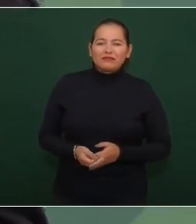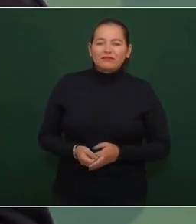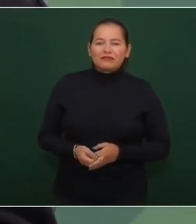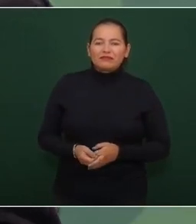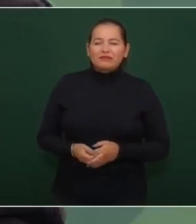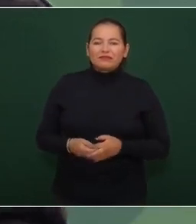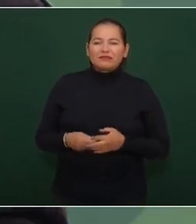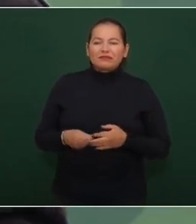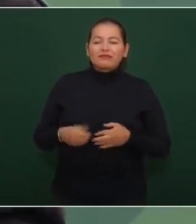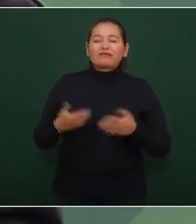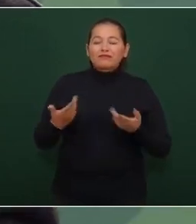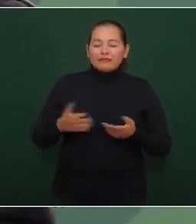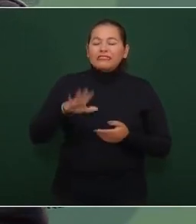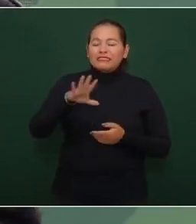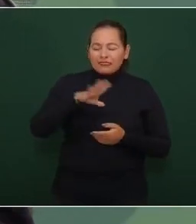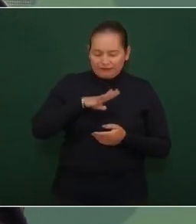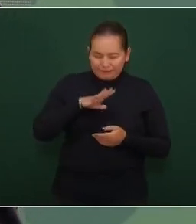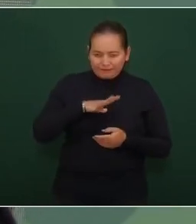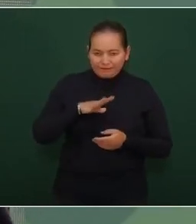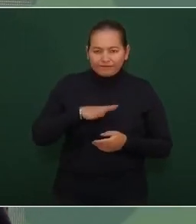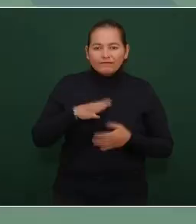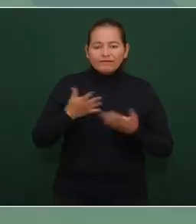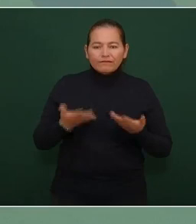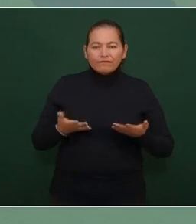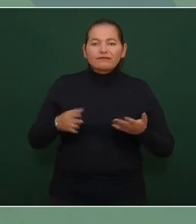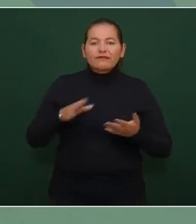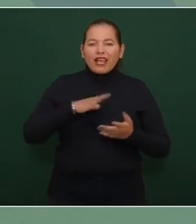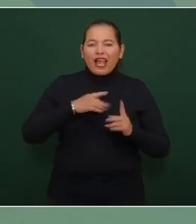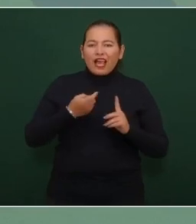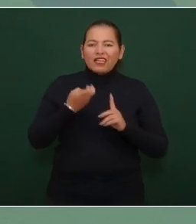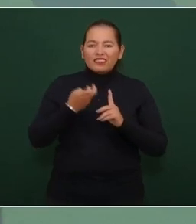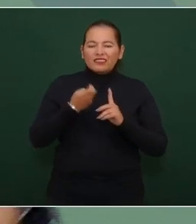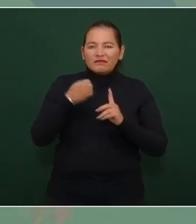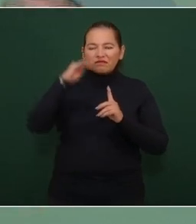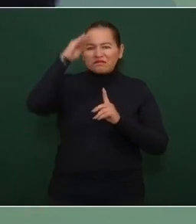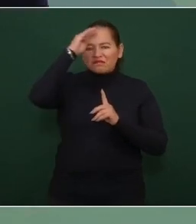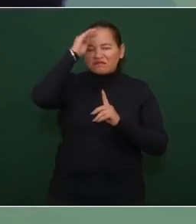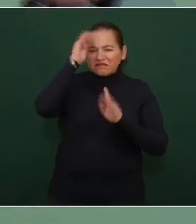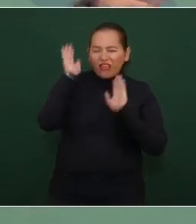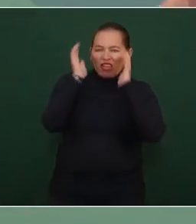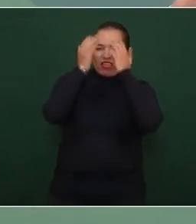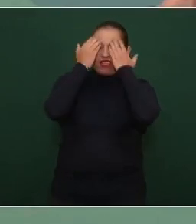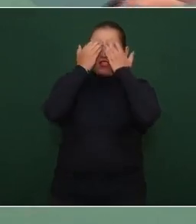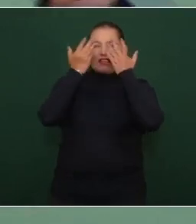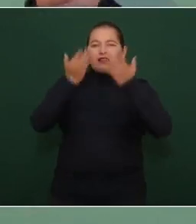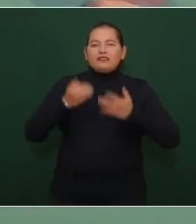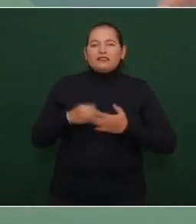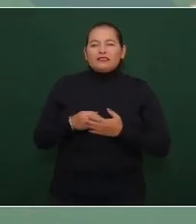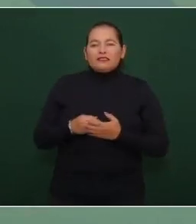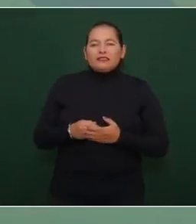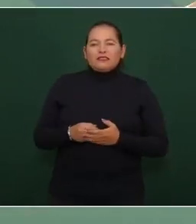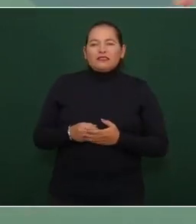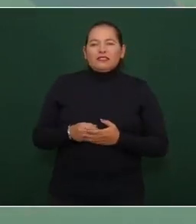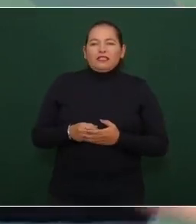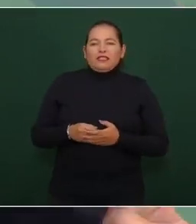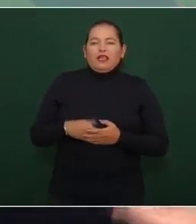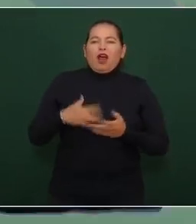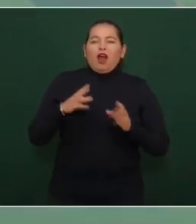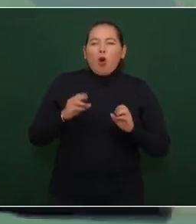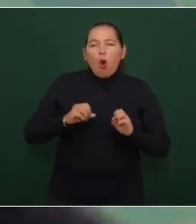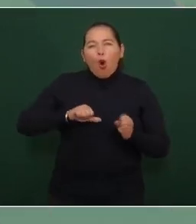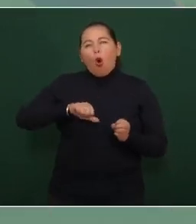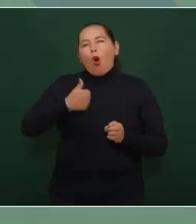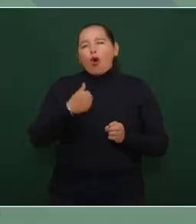entonces si existe no ese pensamiento conservador otras mantas no no queremos el comunismo